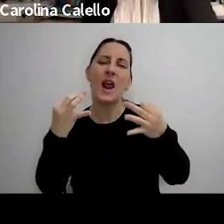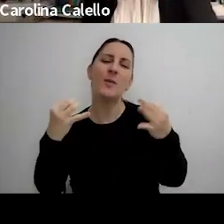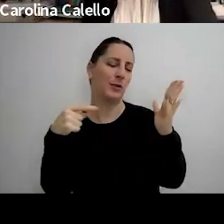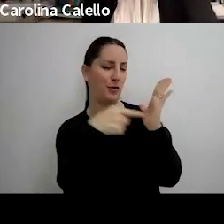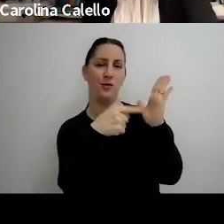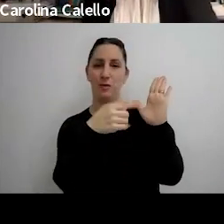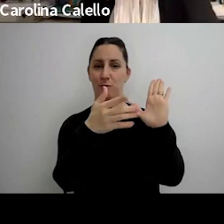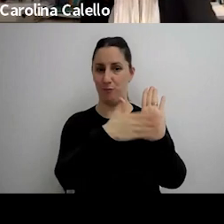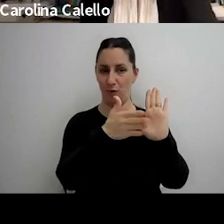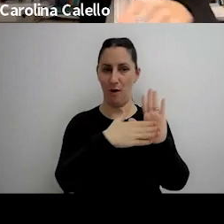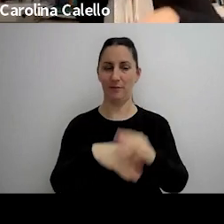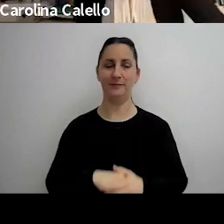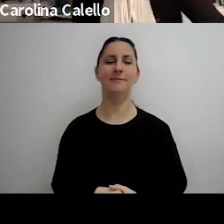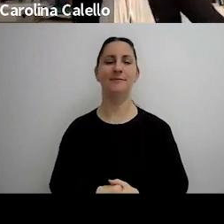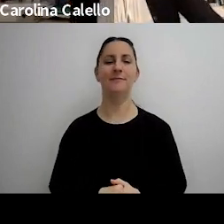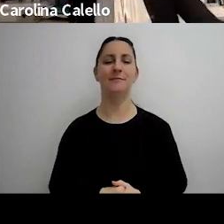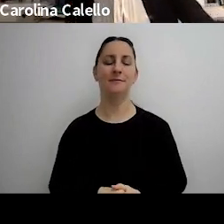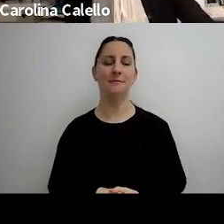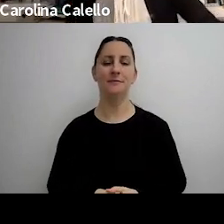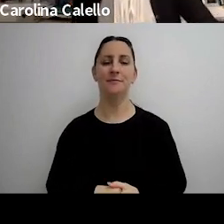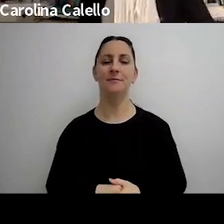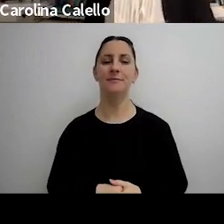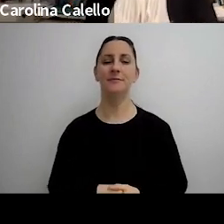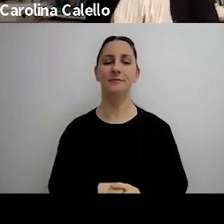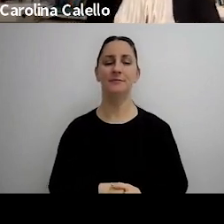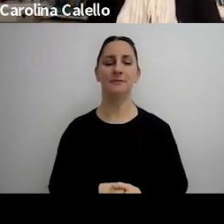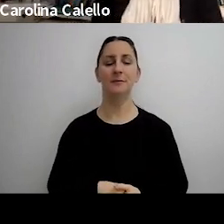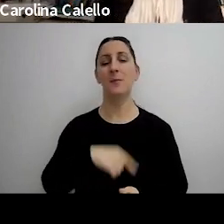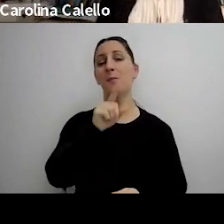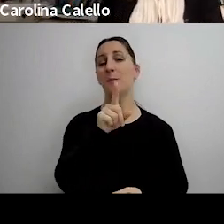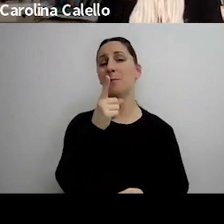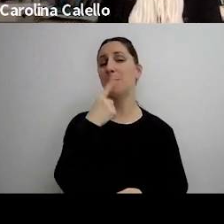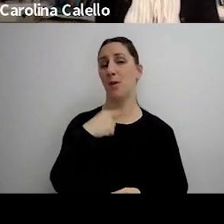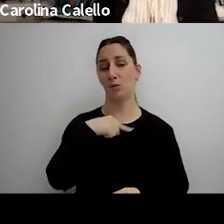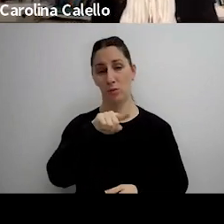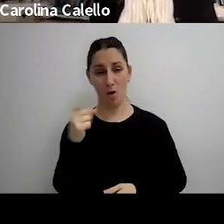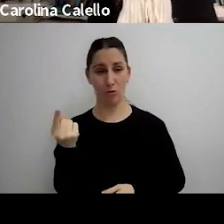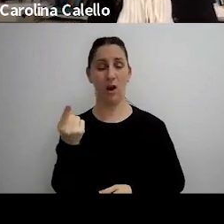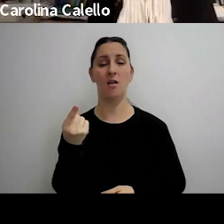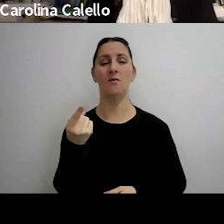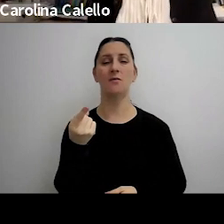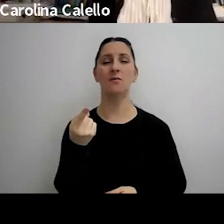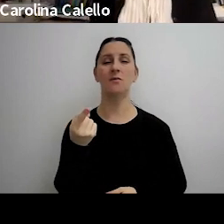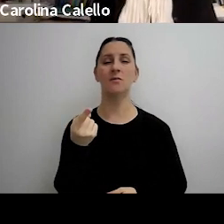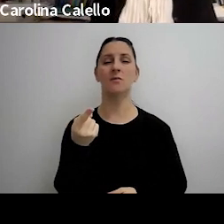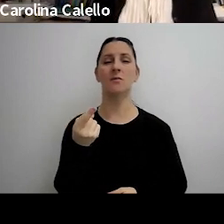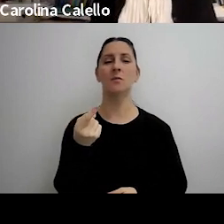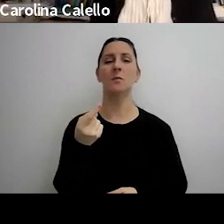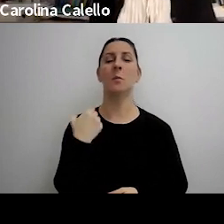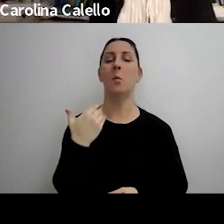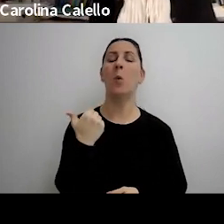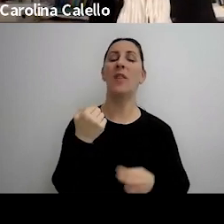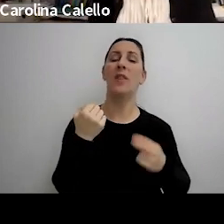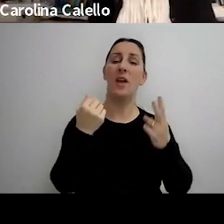que está producida bueno la otra pregunta que hay con relación tanto puede ser en la